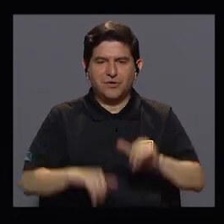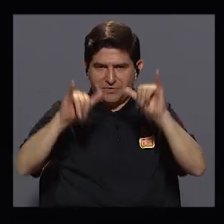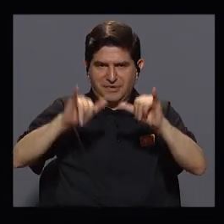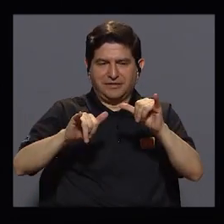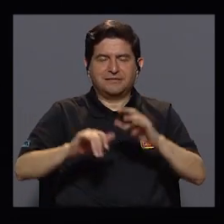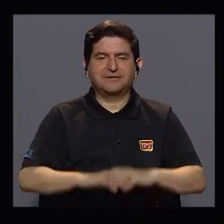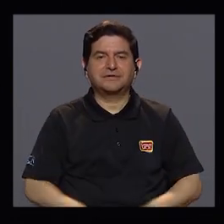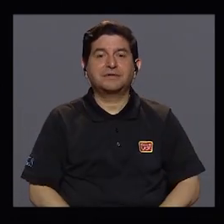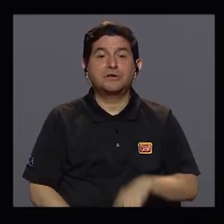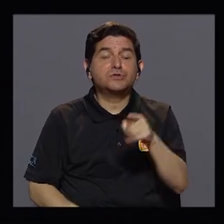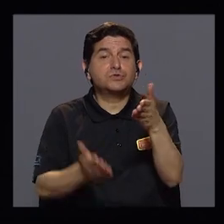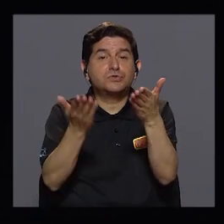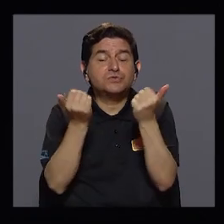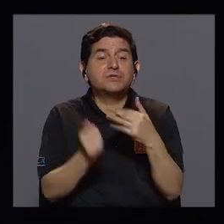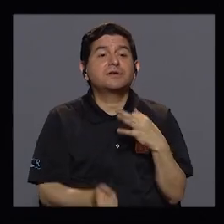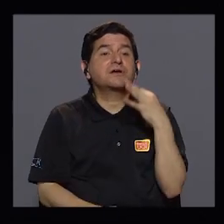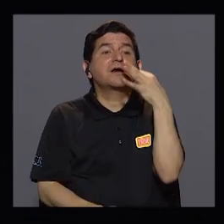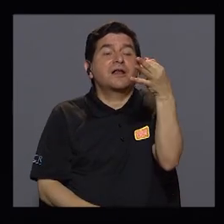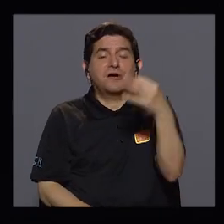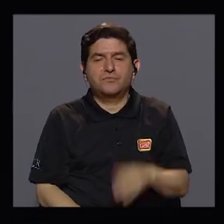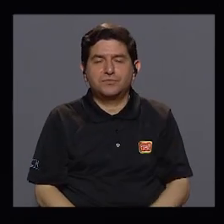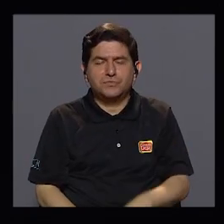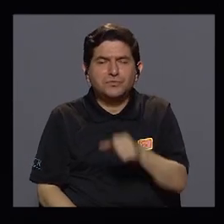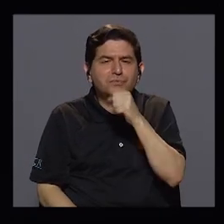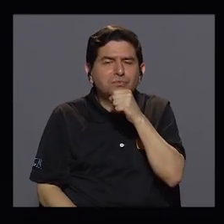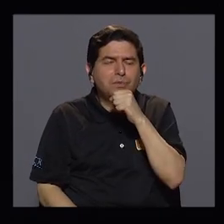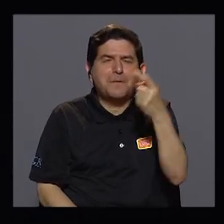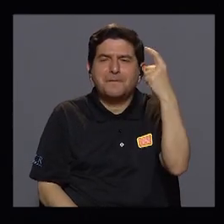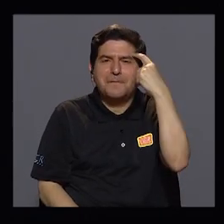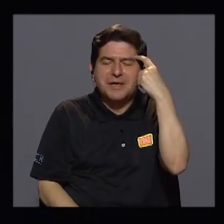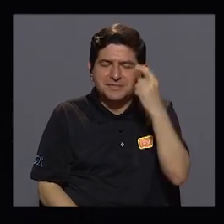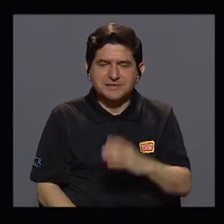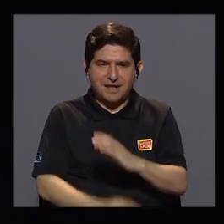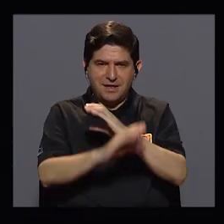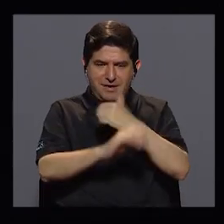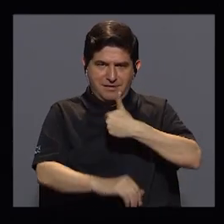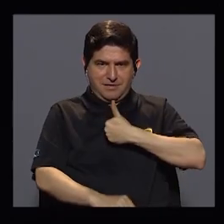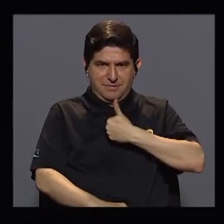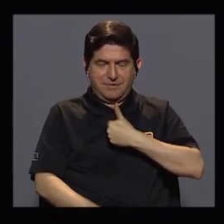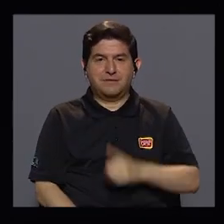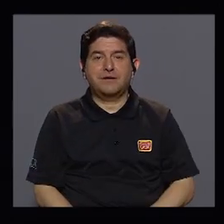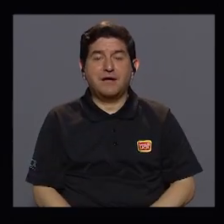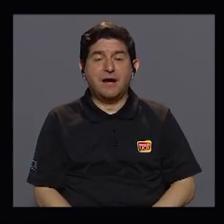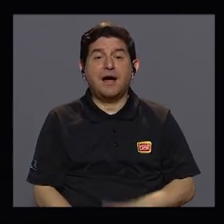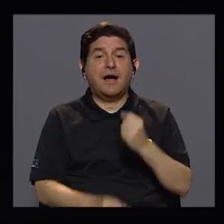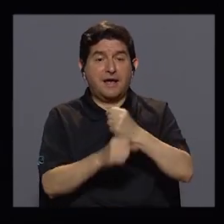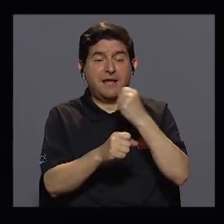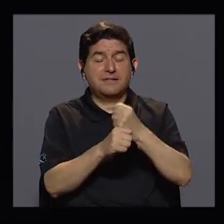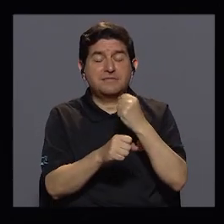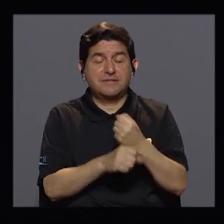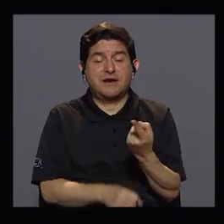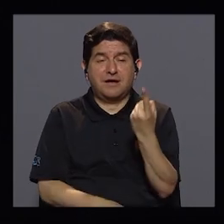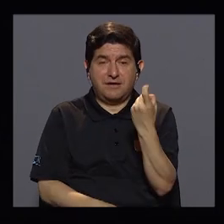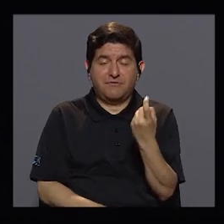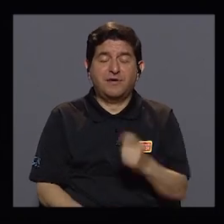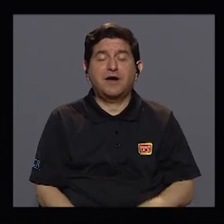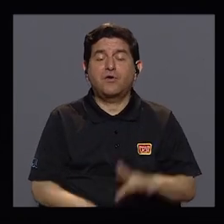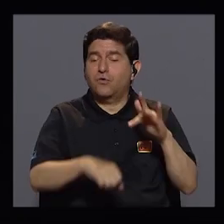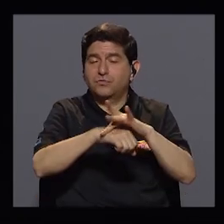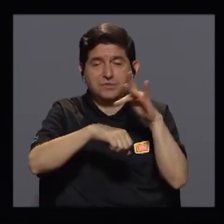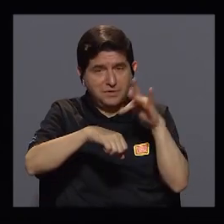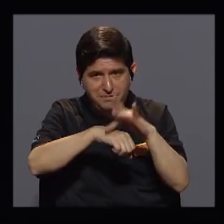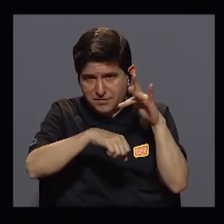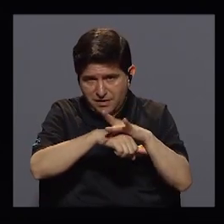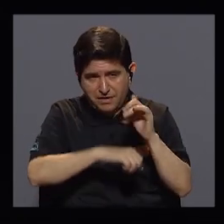Si usted quiere a largo plazo, desde el envejecimiento, pensar en cuidarse, está en una tarea pendiente desde edades más